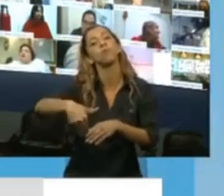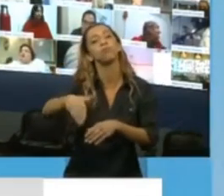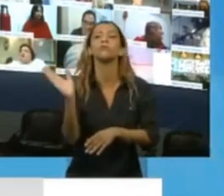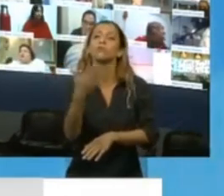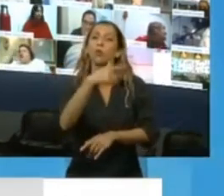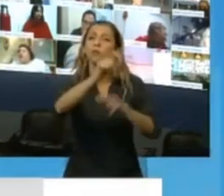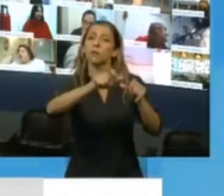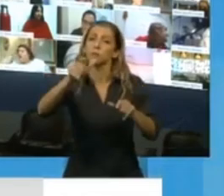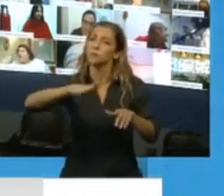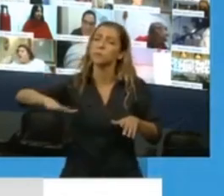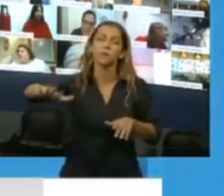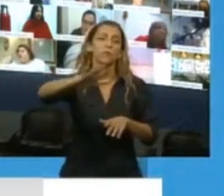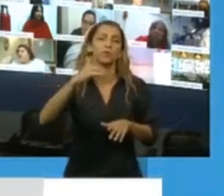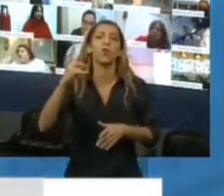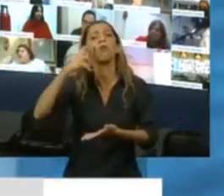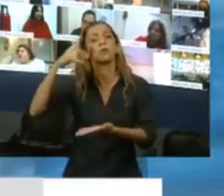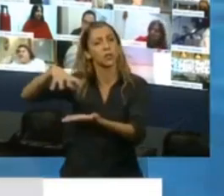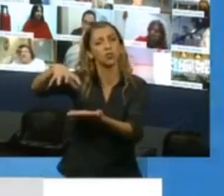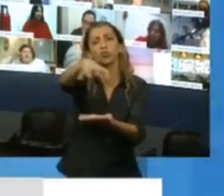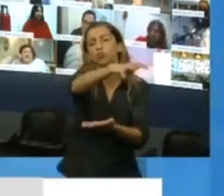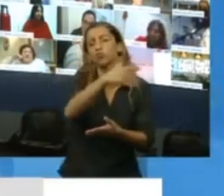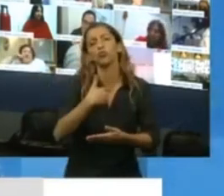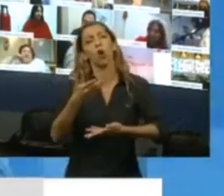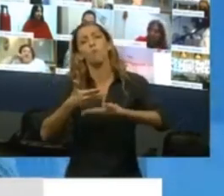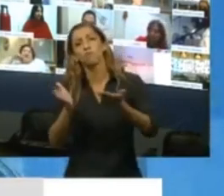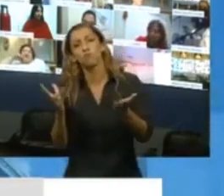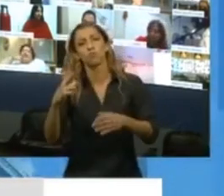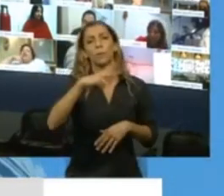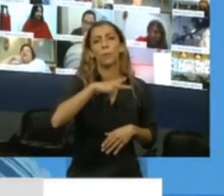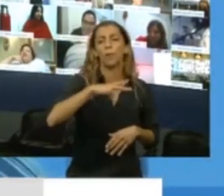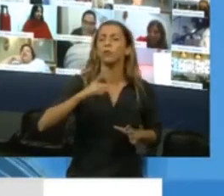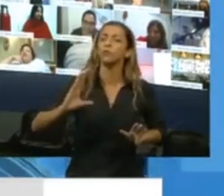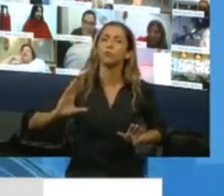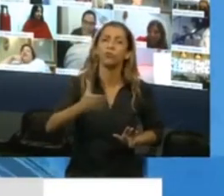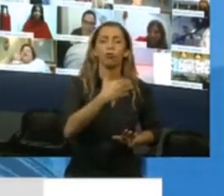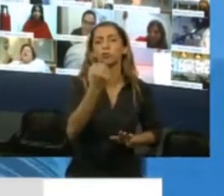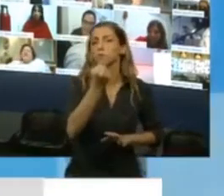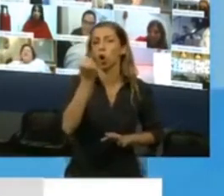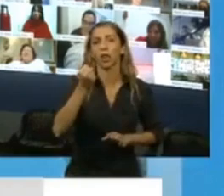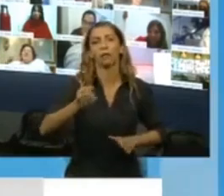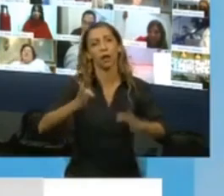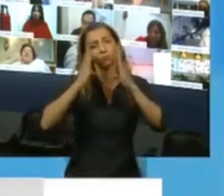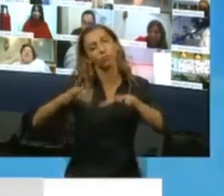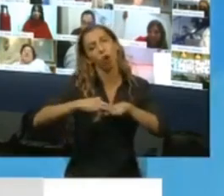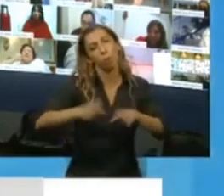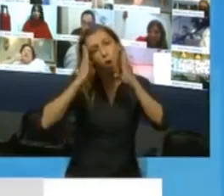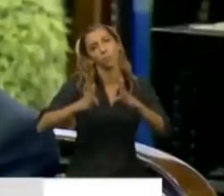sociales e institucionales, públicos y privados, para su efectiva implementación. Muchas gracias.